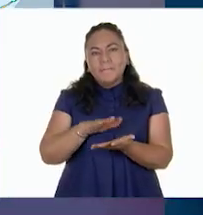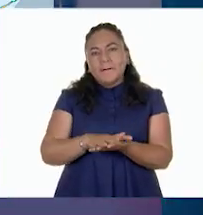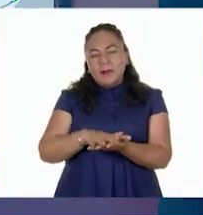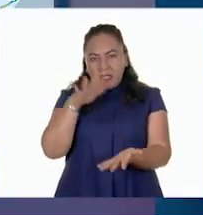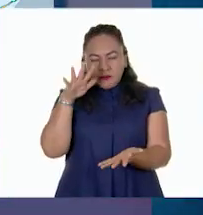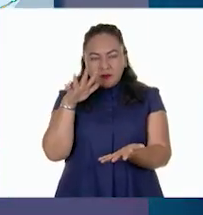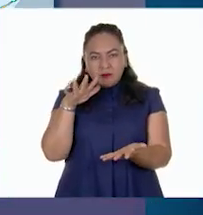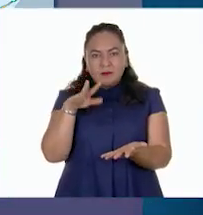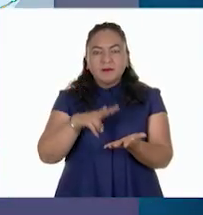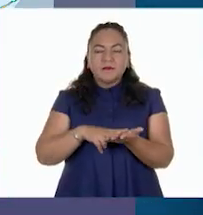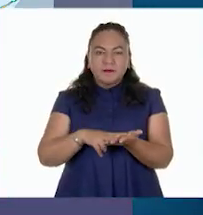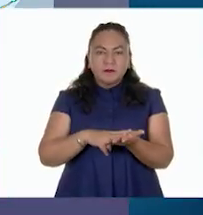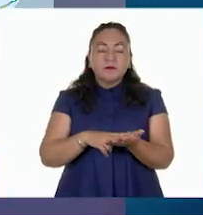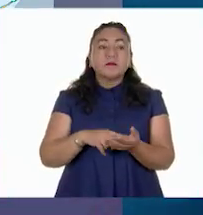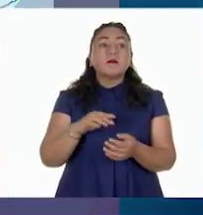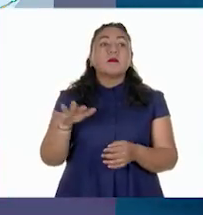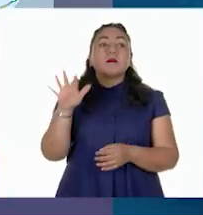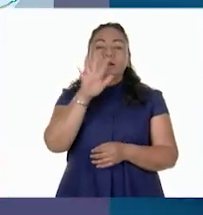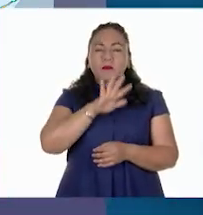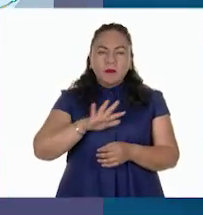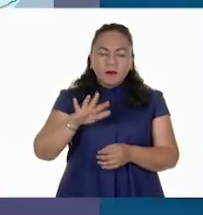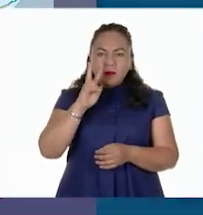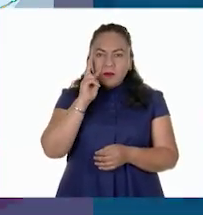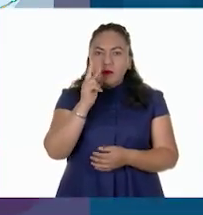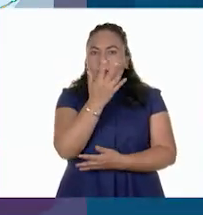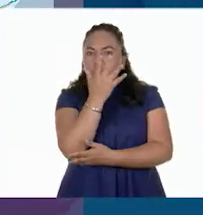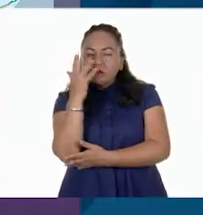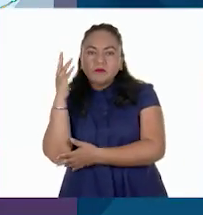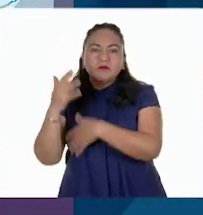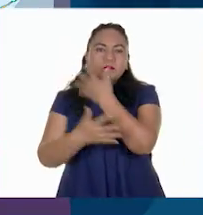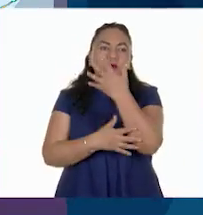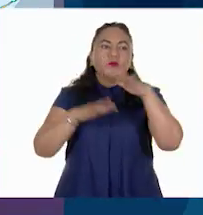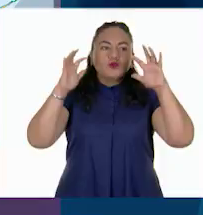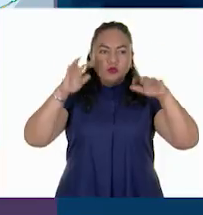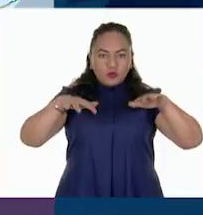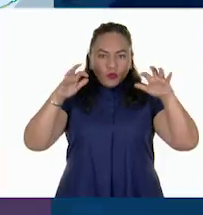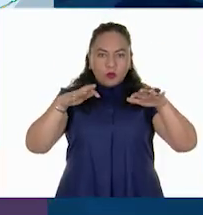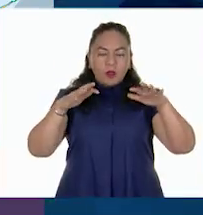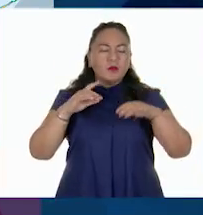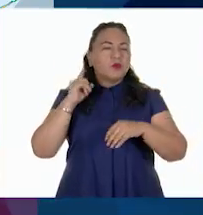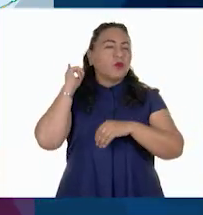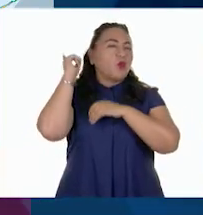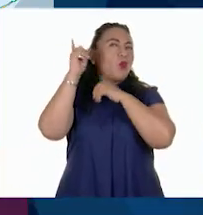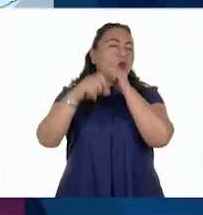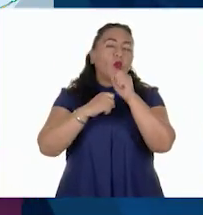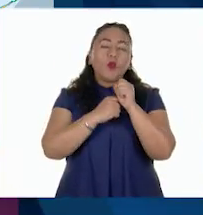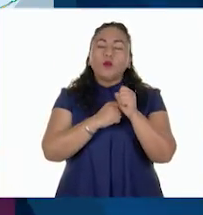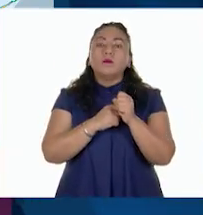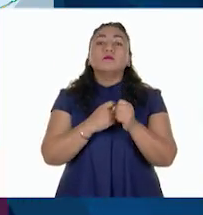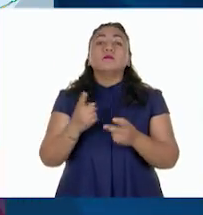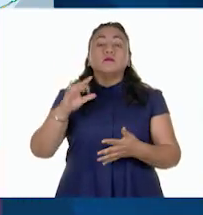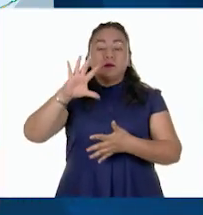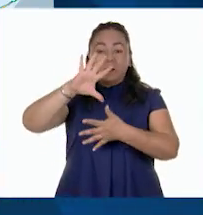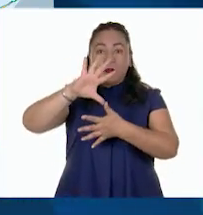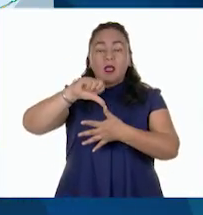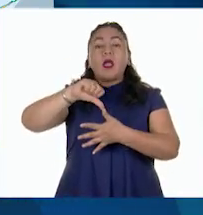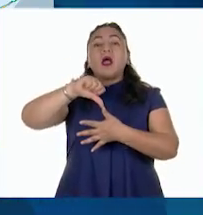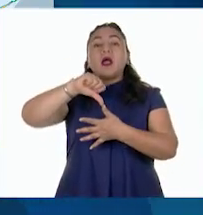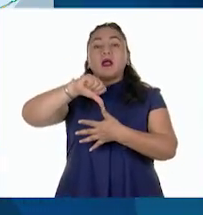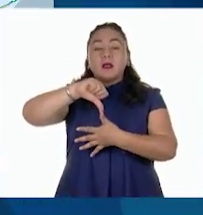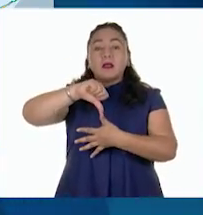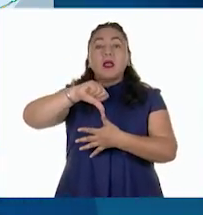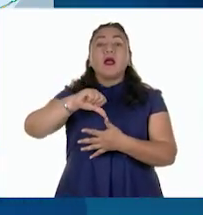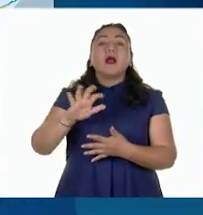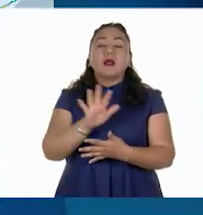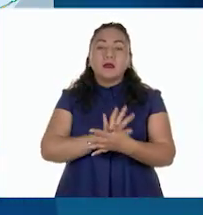Entonces, en Europa coincide con bosque, con lluvia todo el año. En América del Sur, vemos